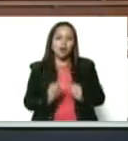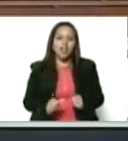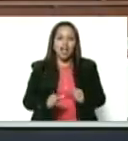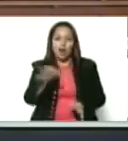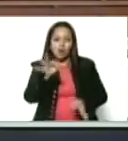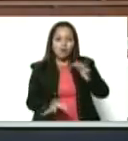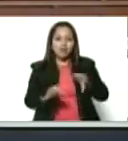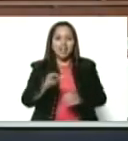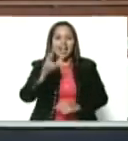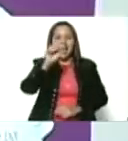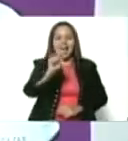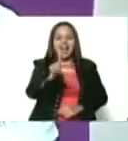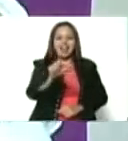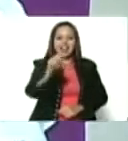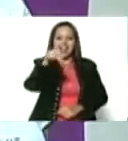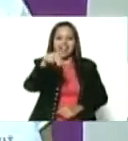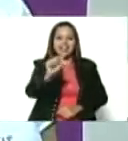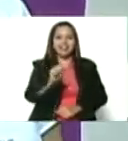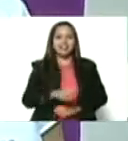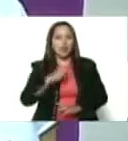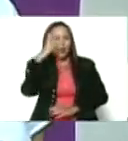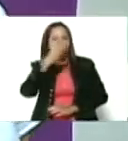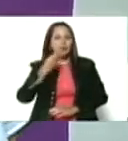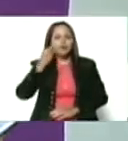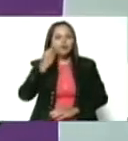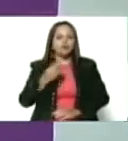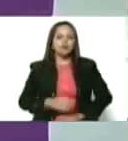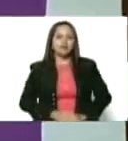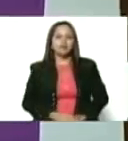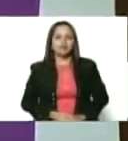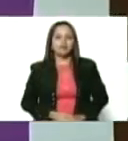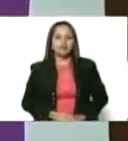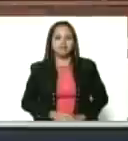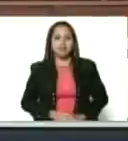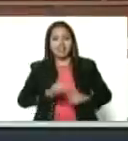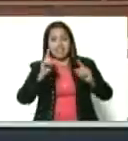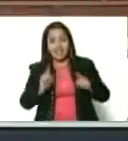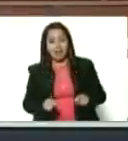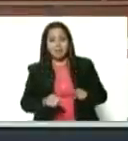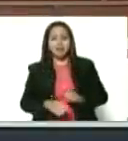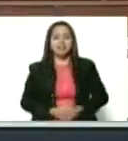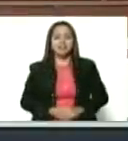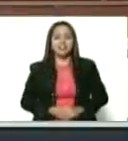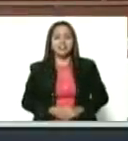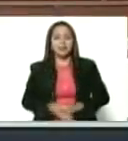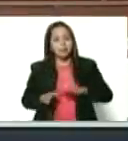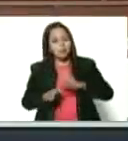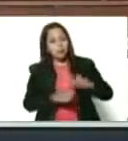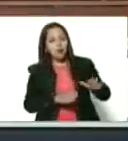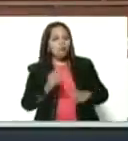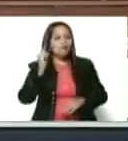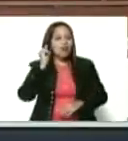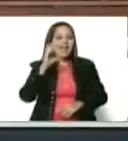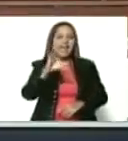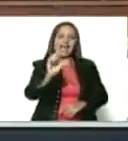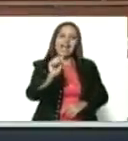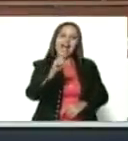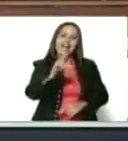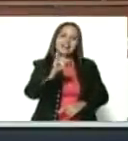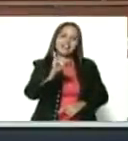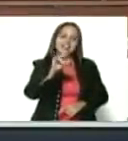Alana Zuluaga. Juventud. También está Karil Berto, recién designada